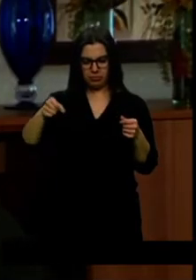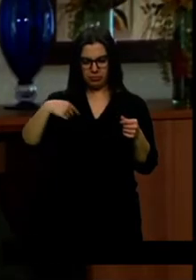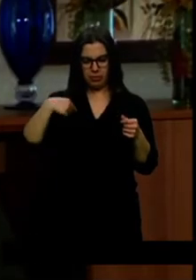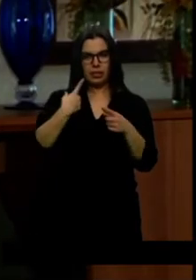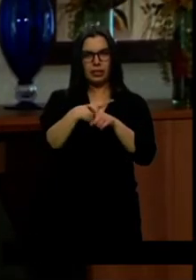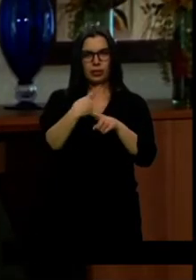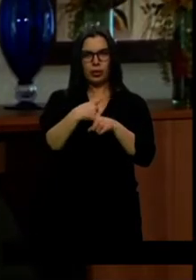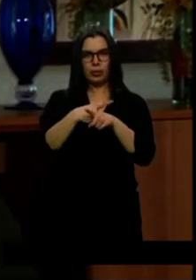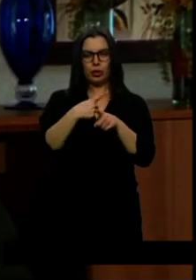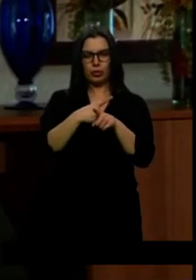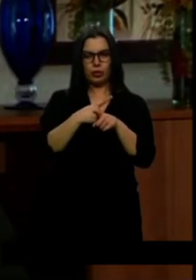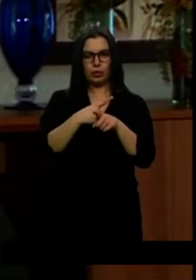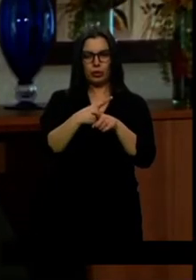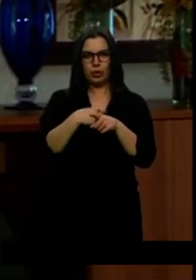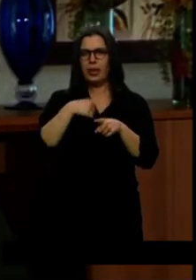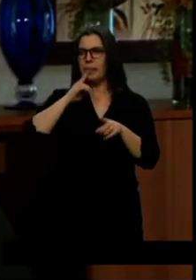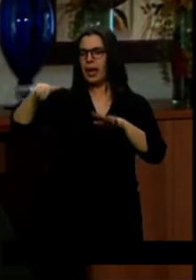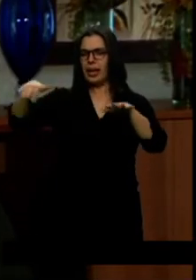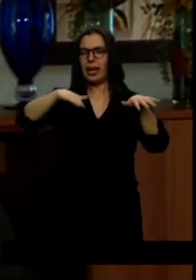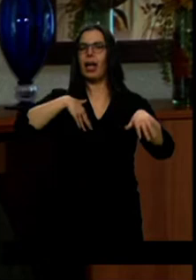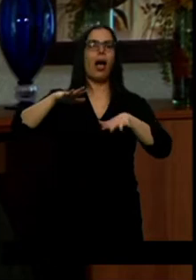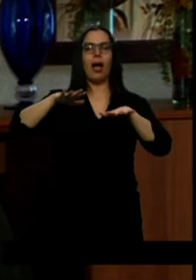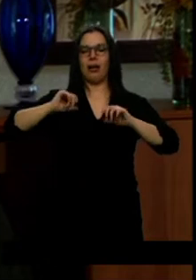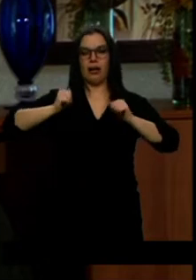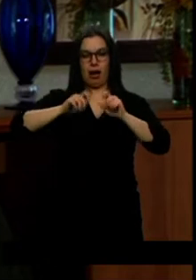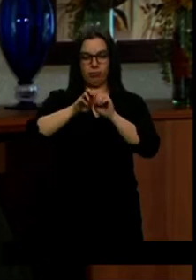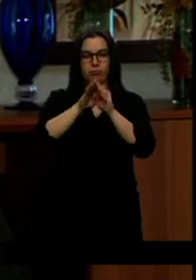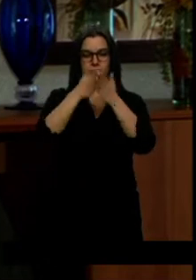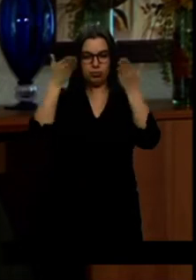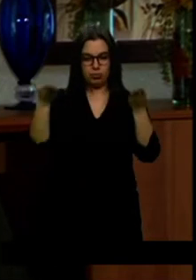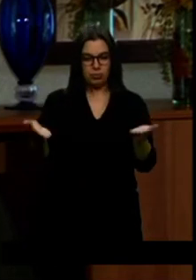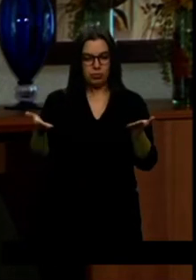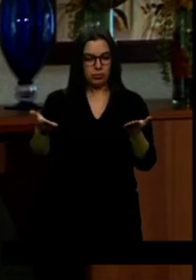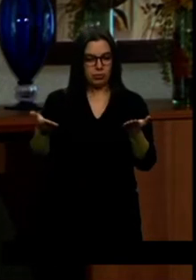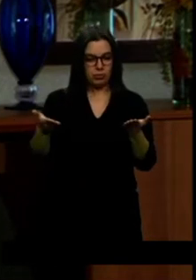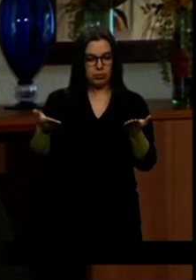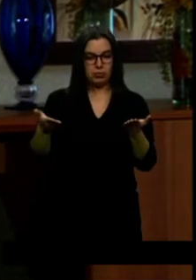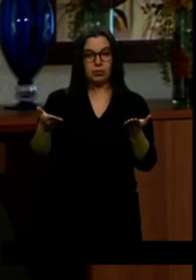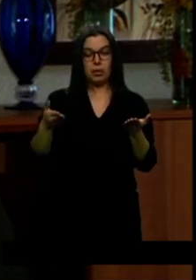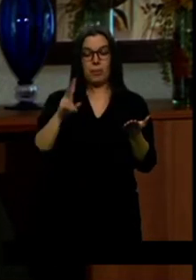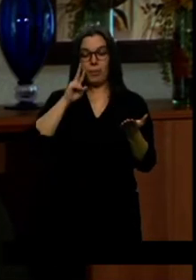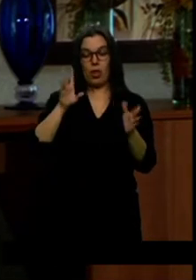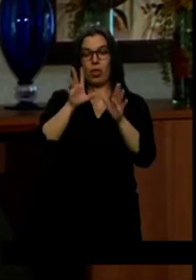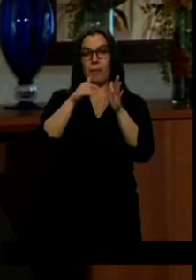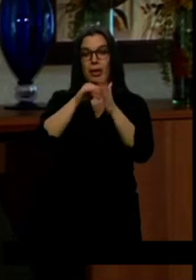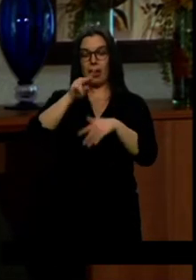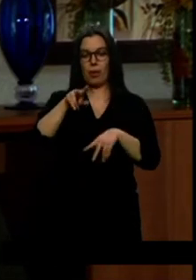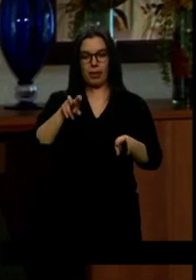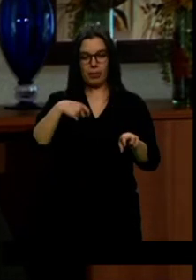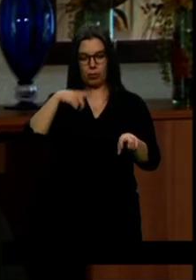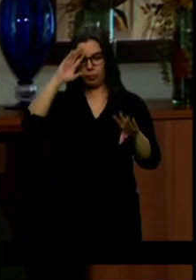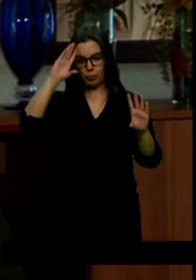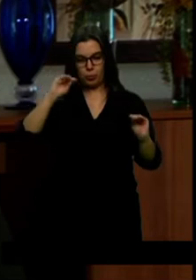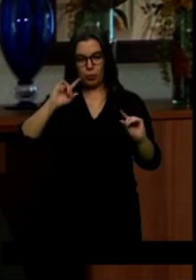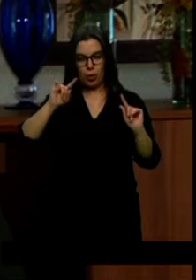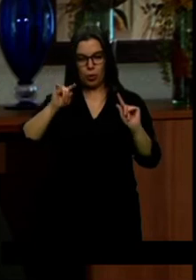momento y tal, y entonces a partir de ahí, cuando lo abro, veo los 10.000 euros, en un principio todavía no soy consciente del tema, pero justo a darle la vuelta